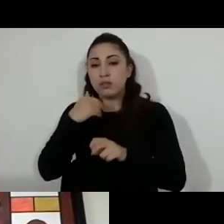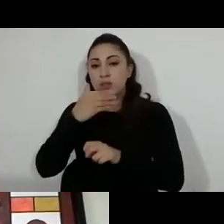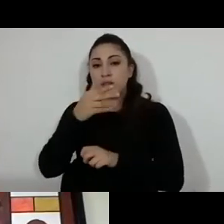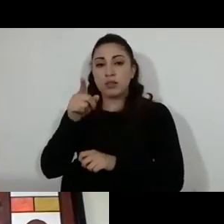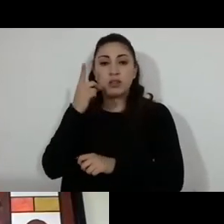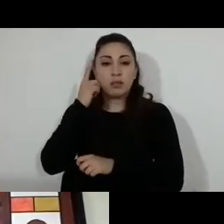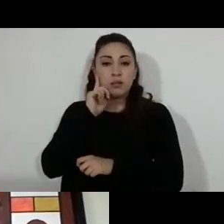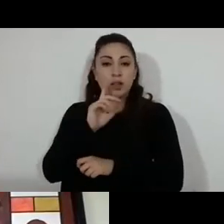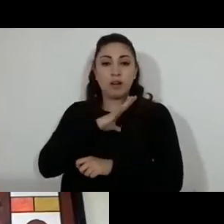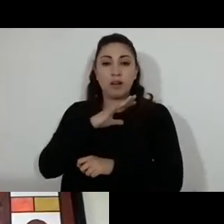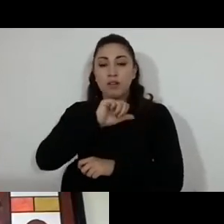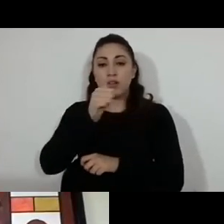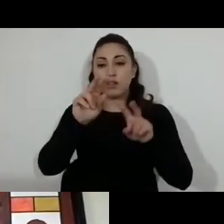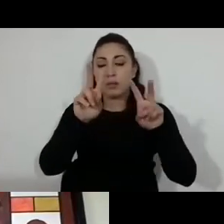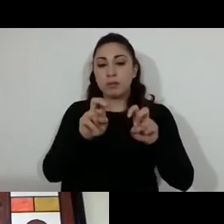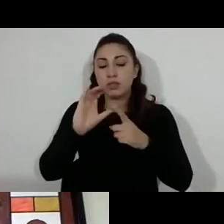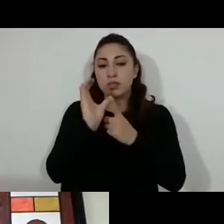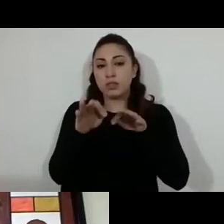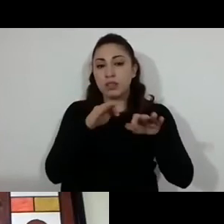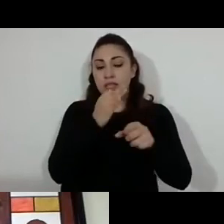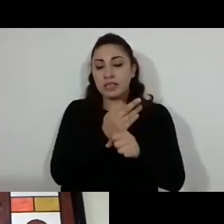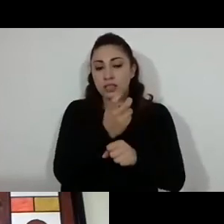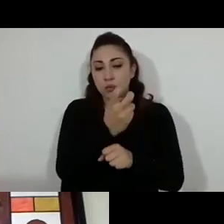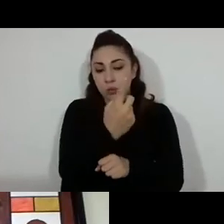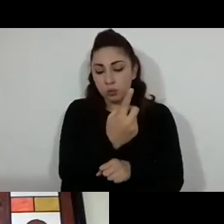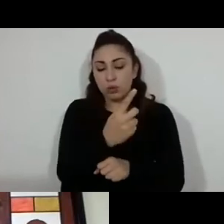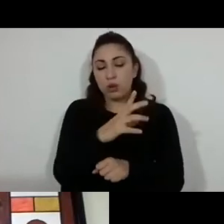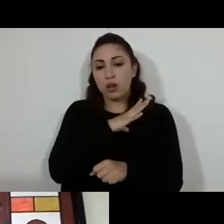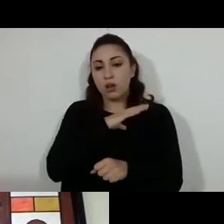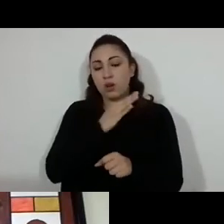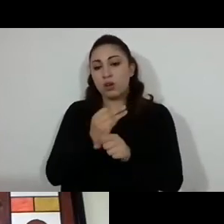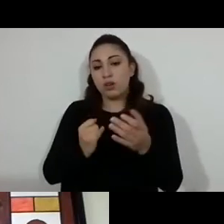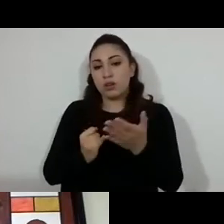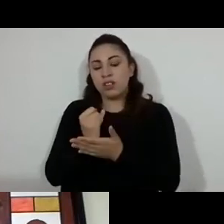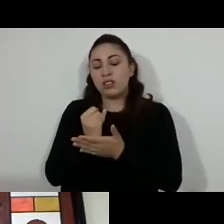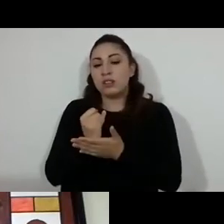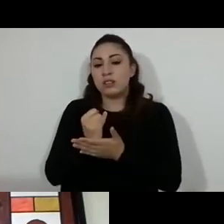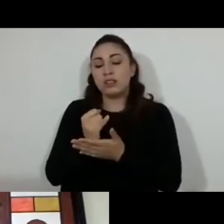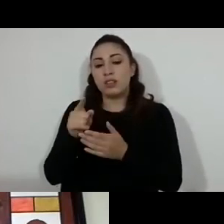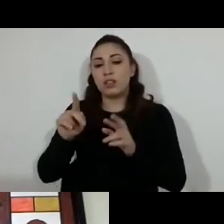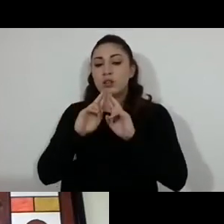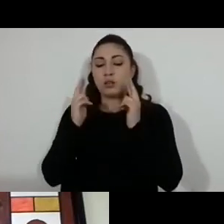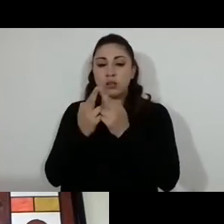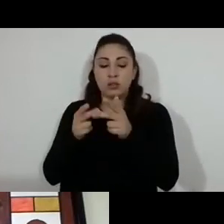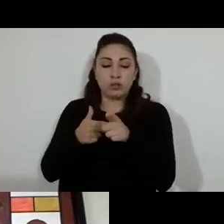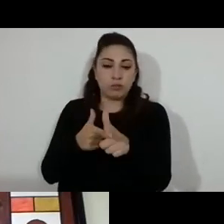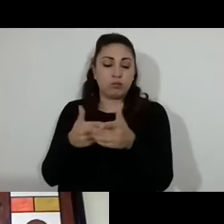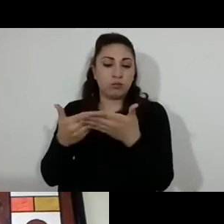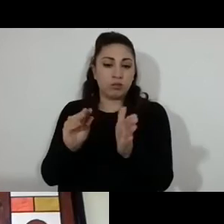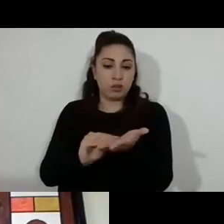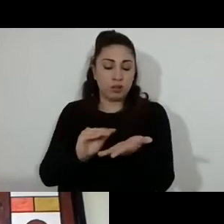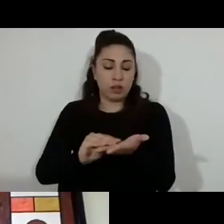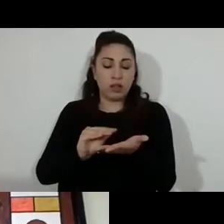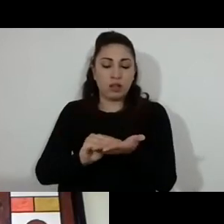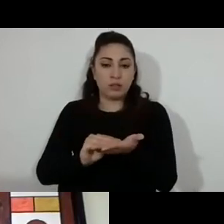pendientes de la comisión. Este era uno y bueno, vamos a hacer la declaratoria desierta para poder concluir. Este